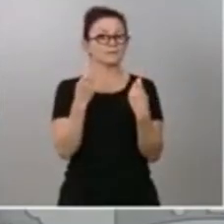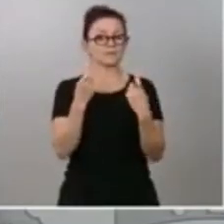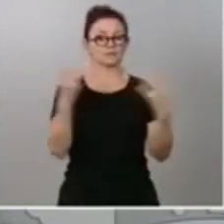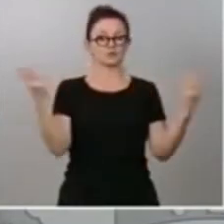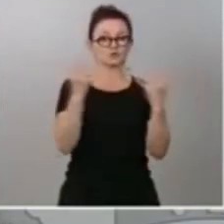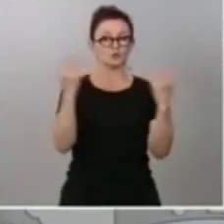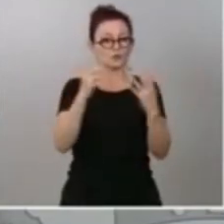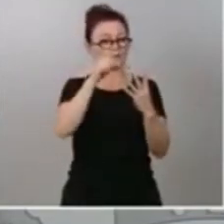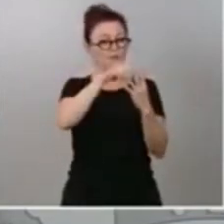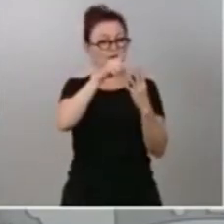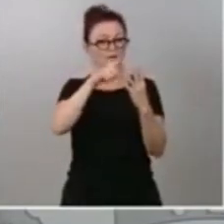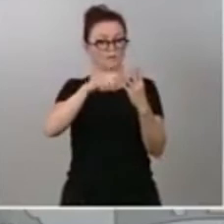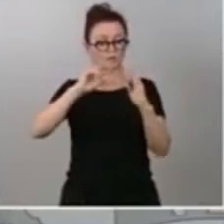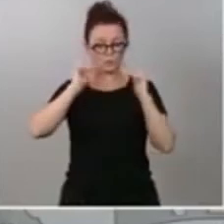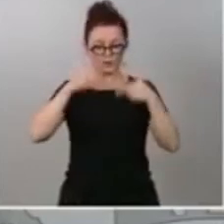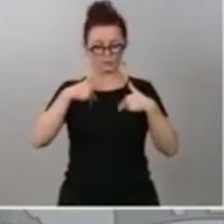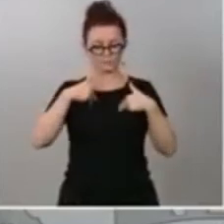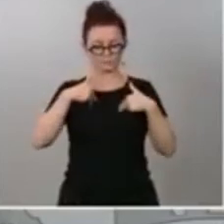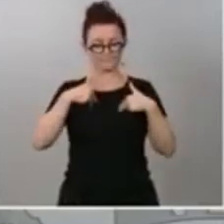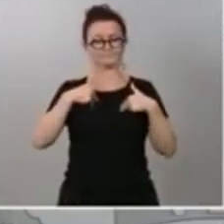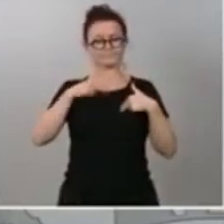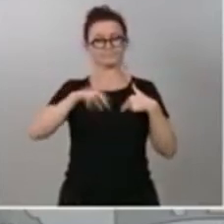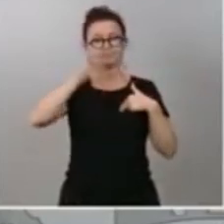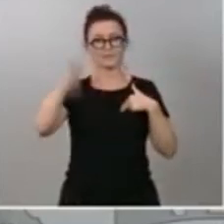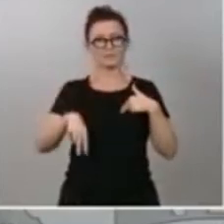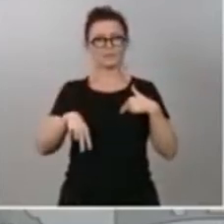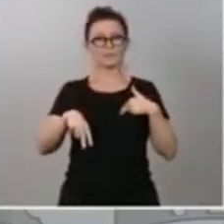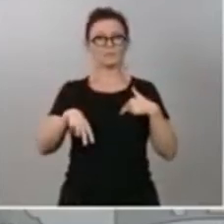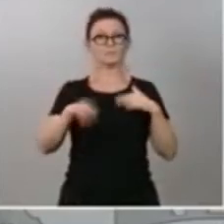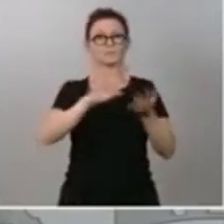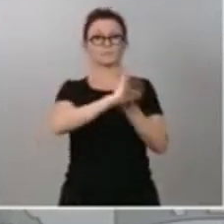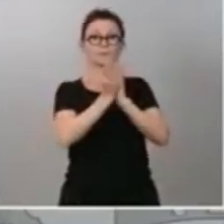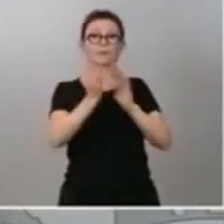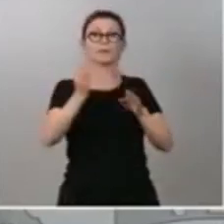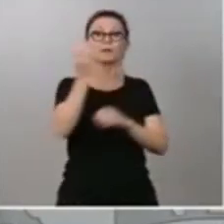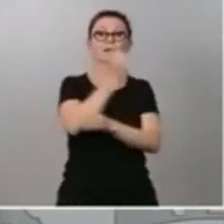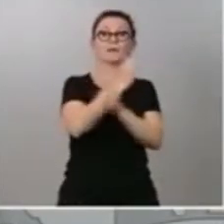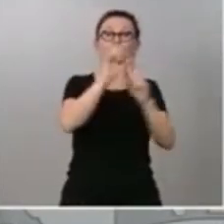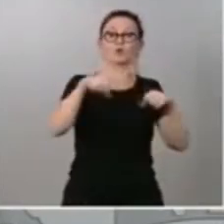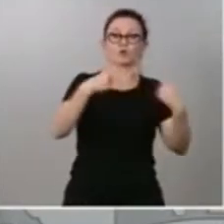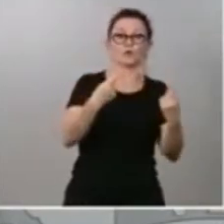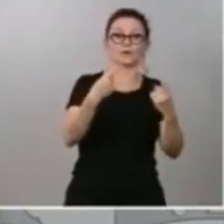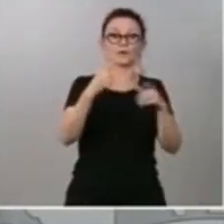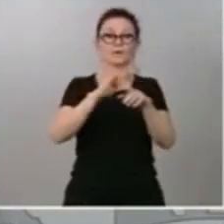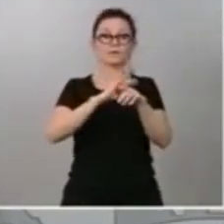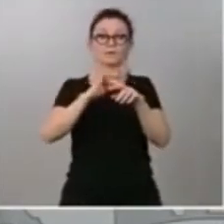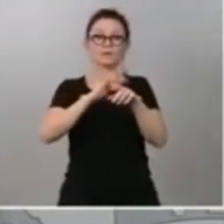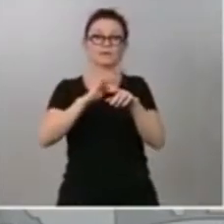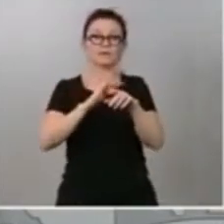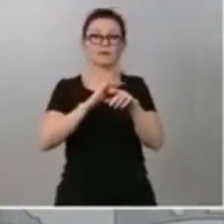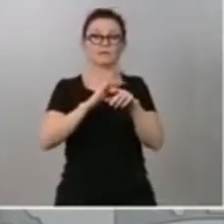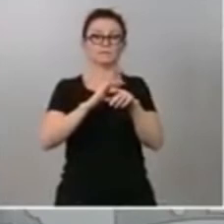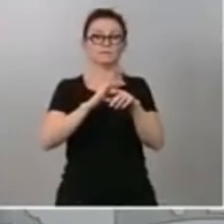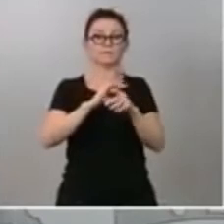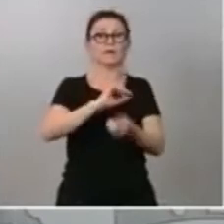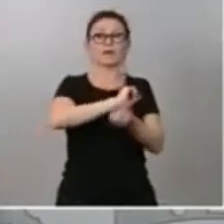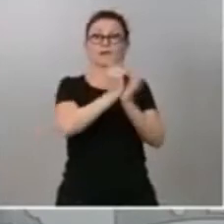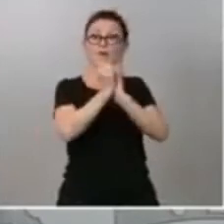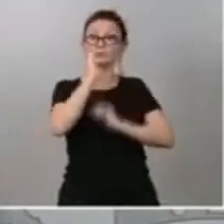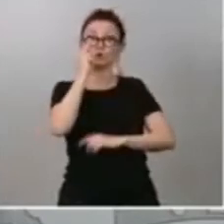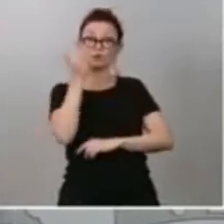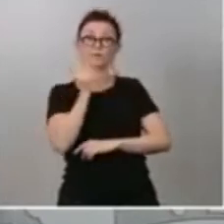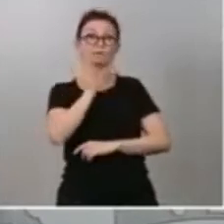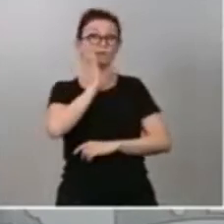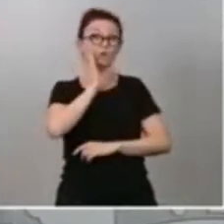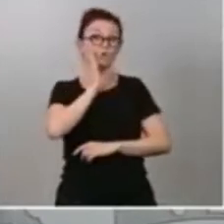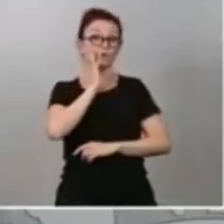transformaciones que he dicho antes. La transición ecológica, la transición digital, conjurar el cambio climático como he dicho antes, la cohesión